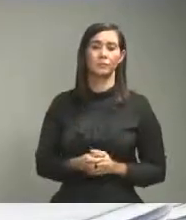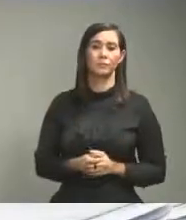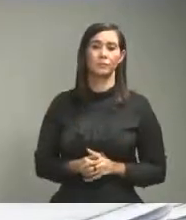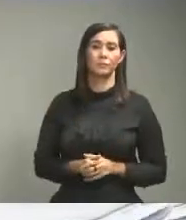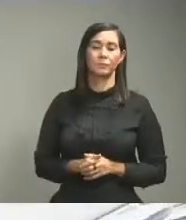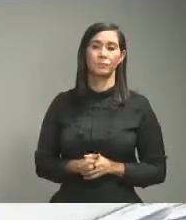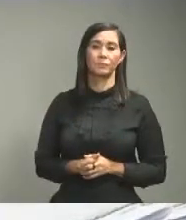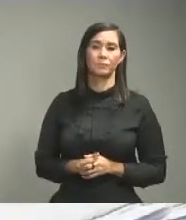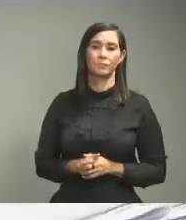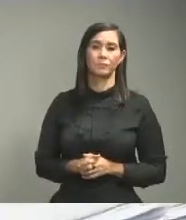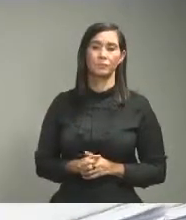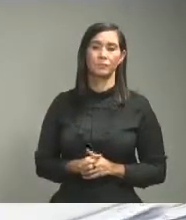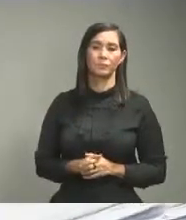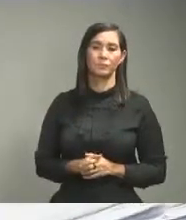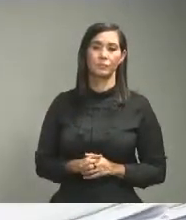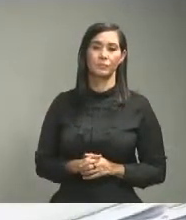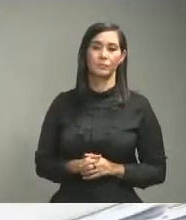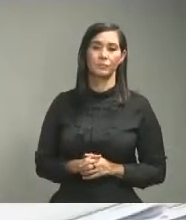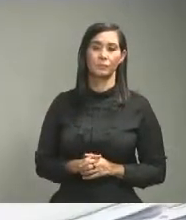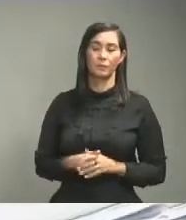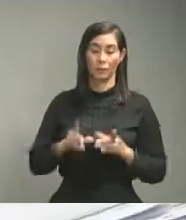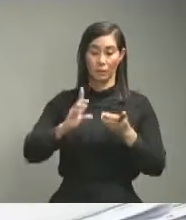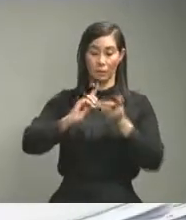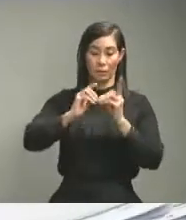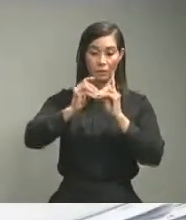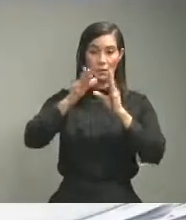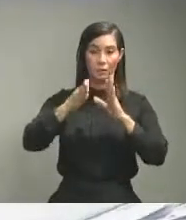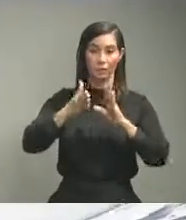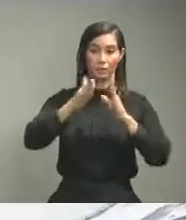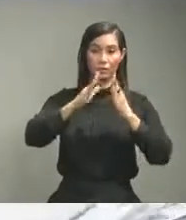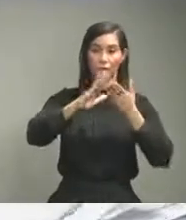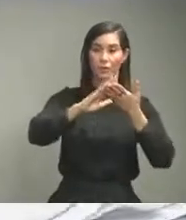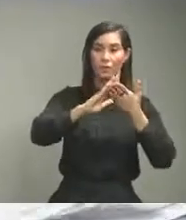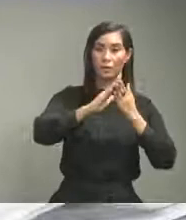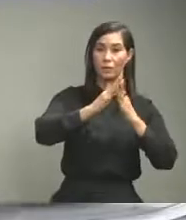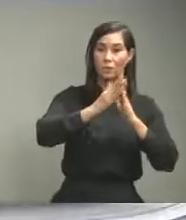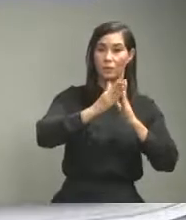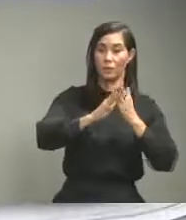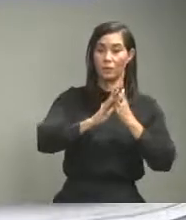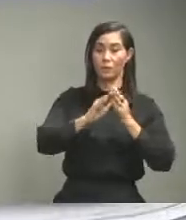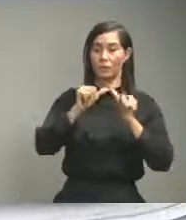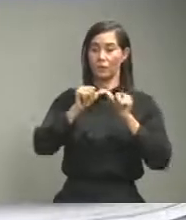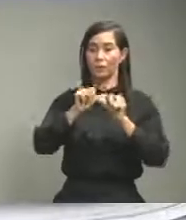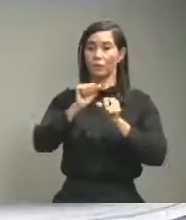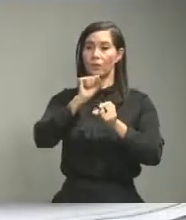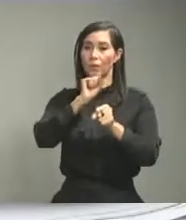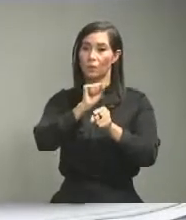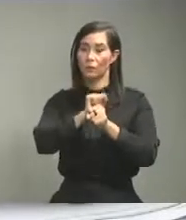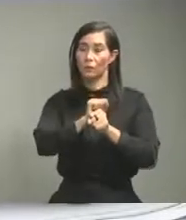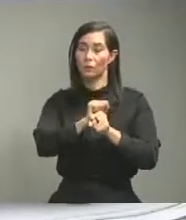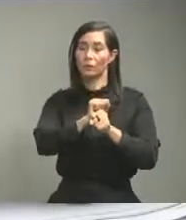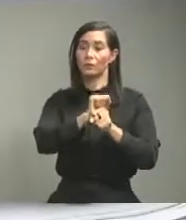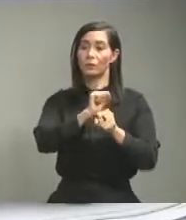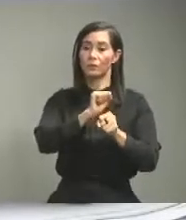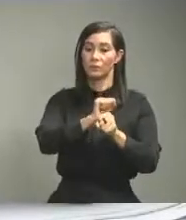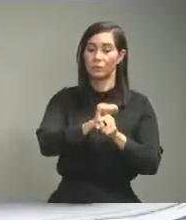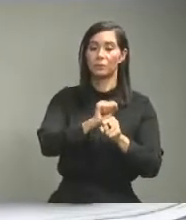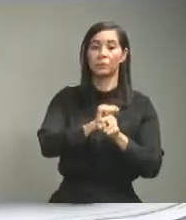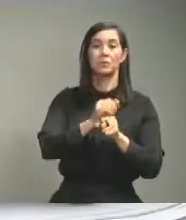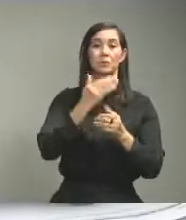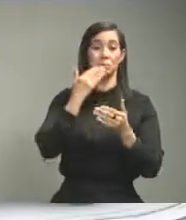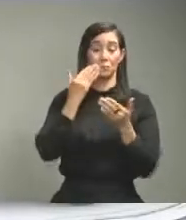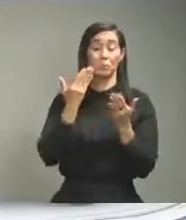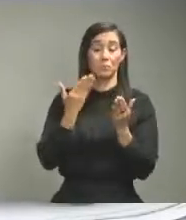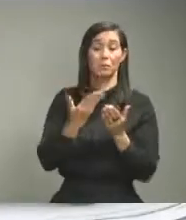la la dirección provincial ha mantenido un trabajo que yo creo que es reconocible